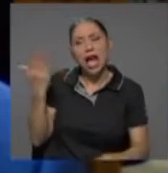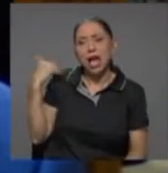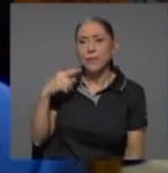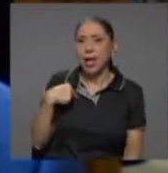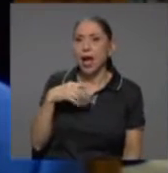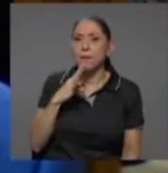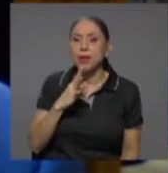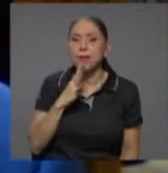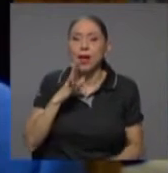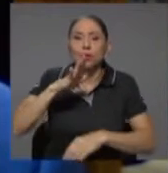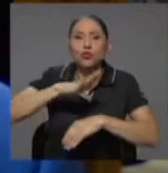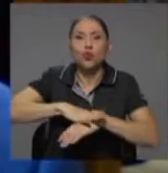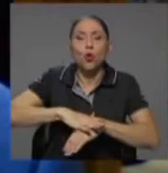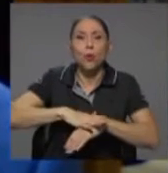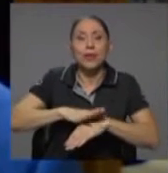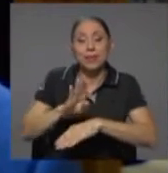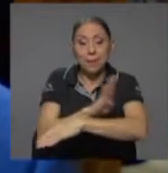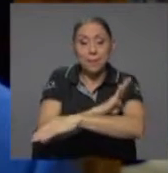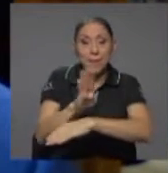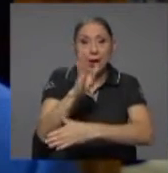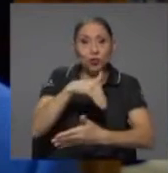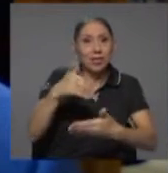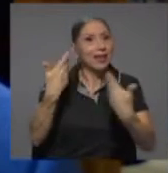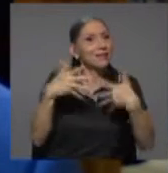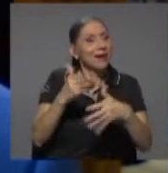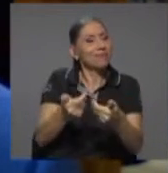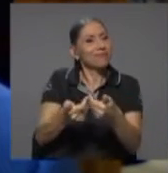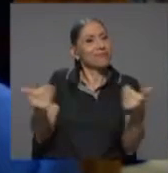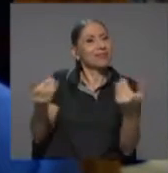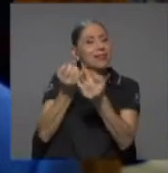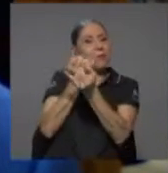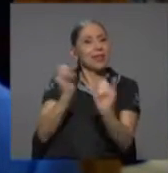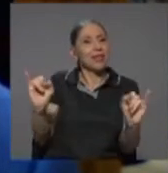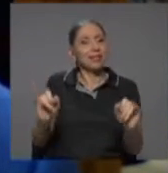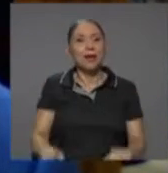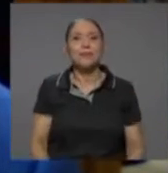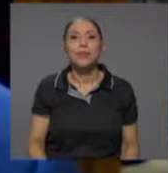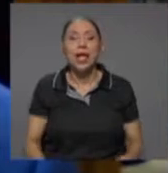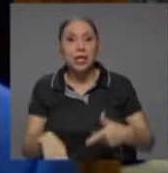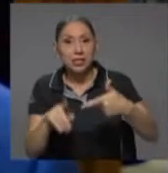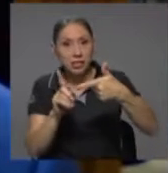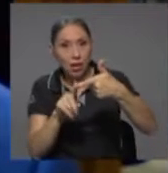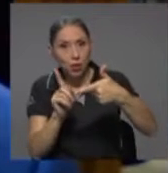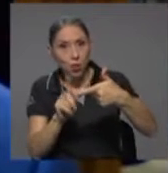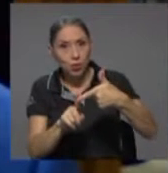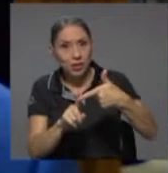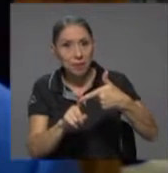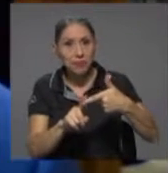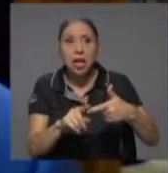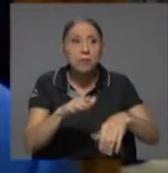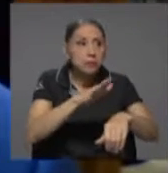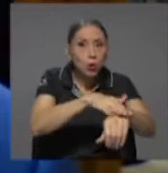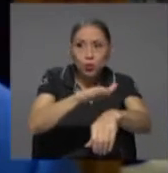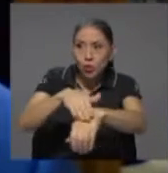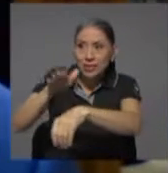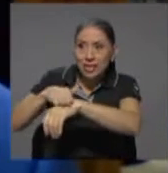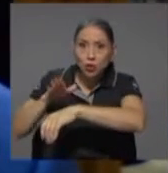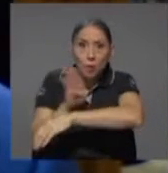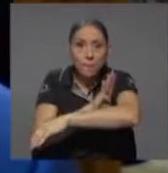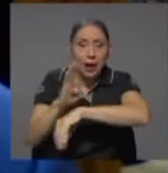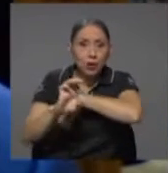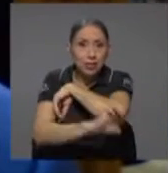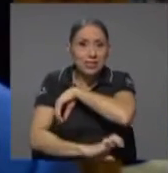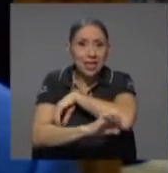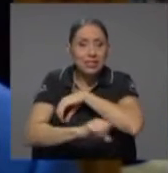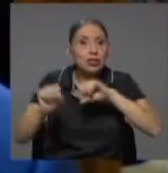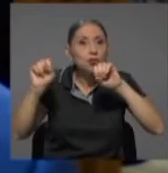independencia del Banco Central. La segunda que mencionaba es esta, que le da autorización a bancos extranjeros para operar